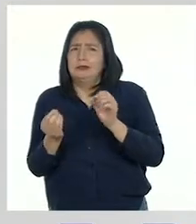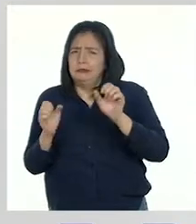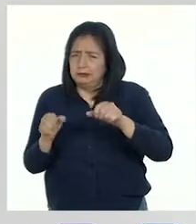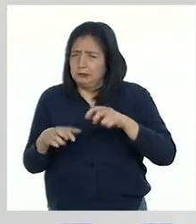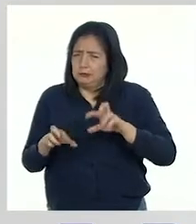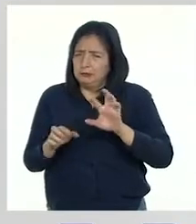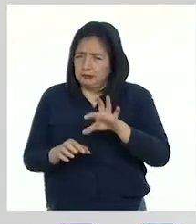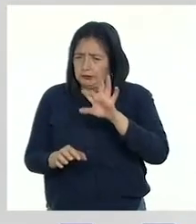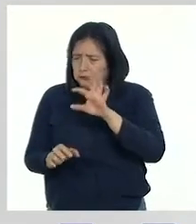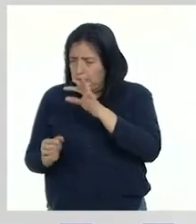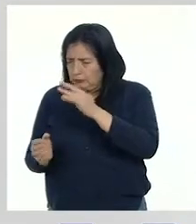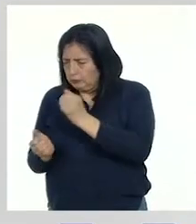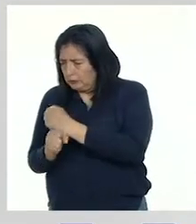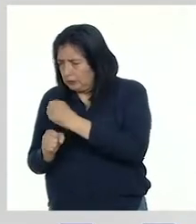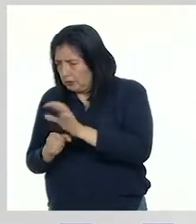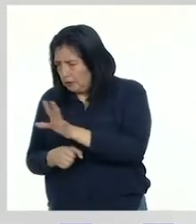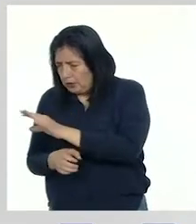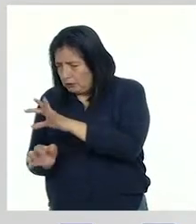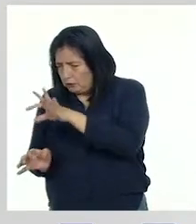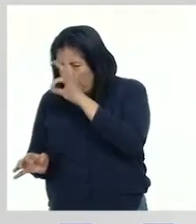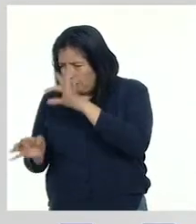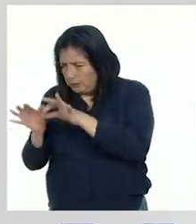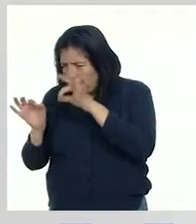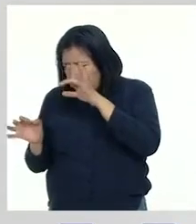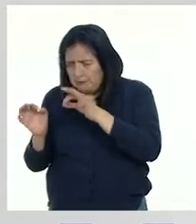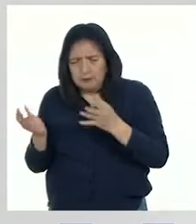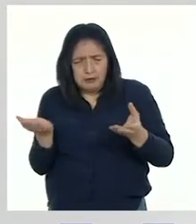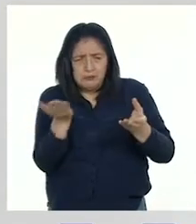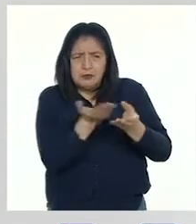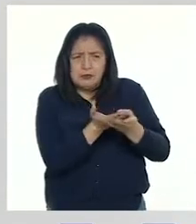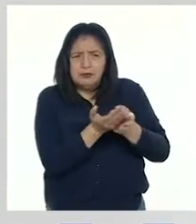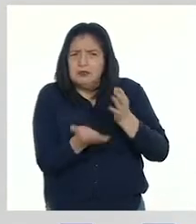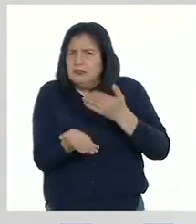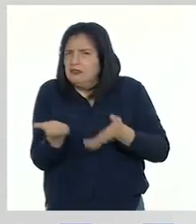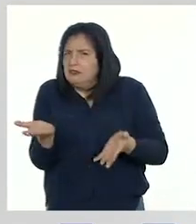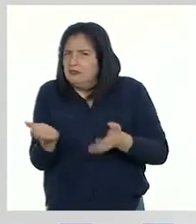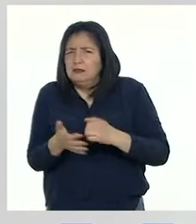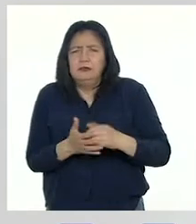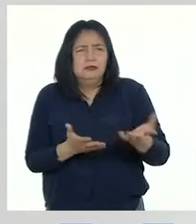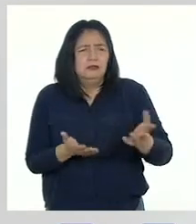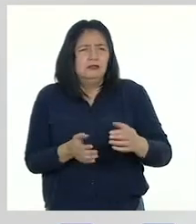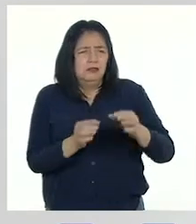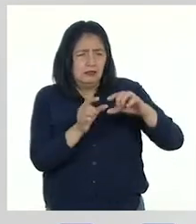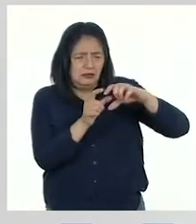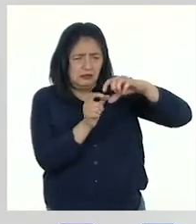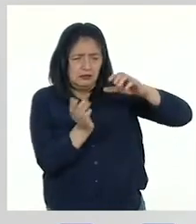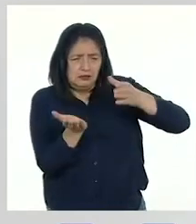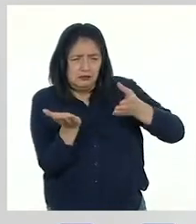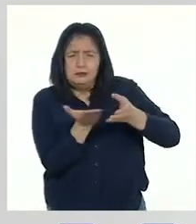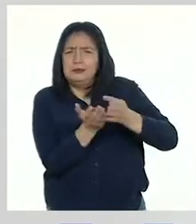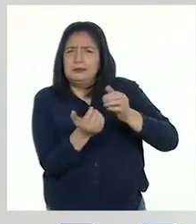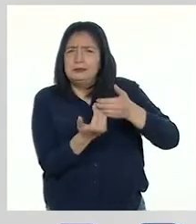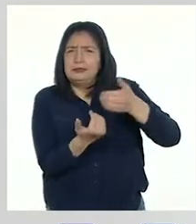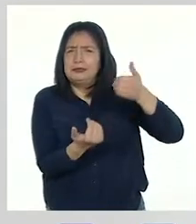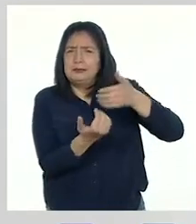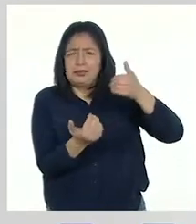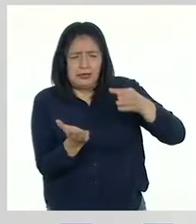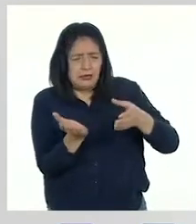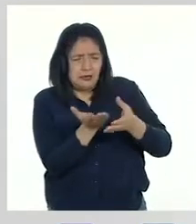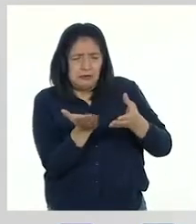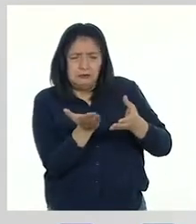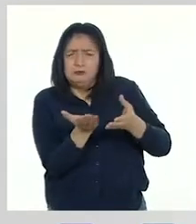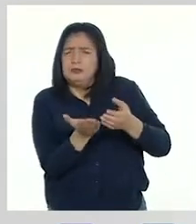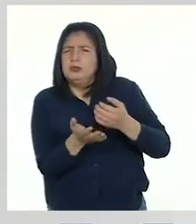permitió seleccionar tus trabajos o productos? ¿Qué ventajas tienen los separadores para ubicar tu producto final